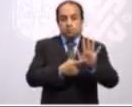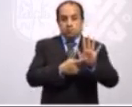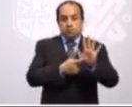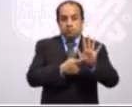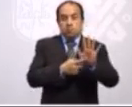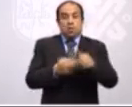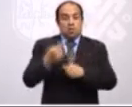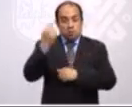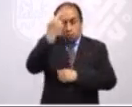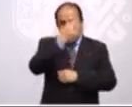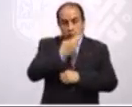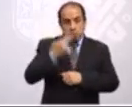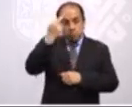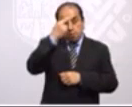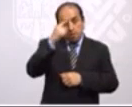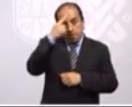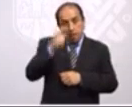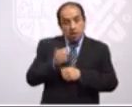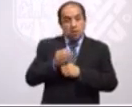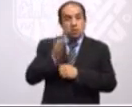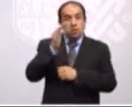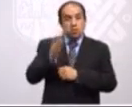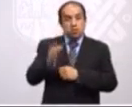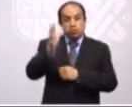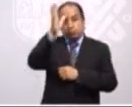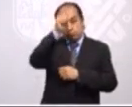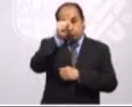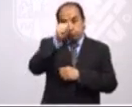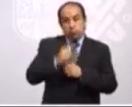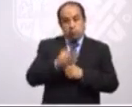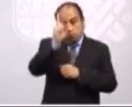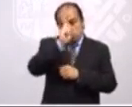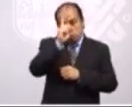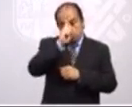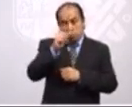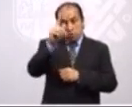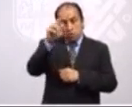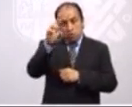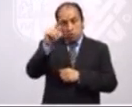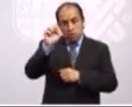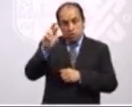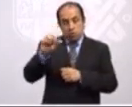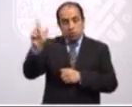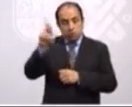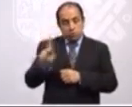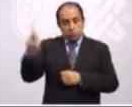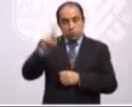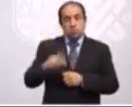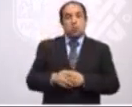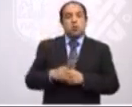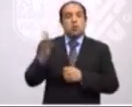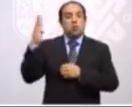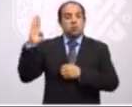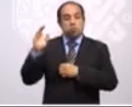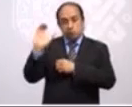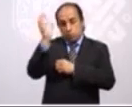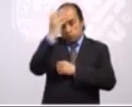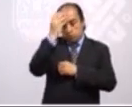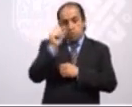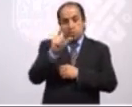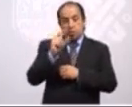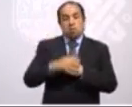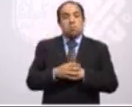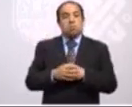revisión para la autorización del Consejo Rector Ciudadano del Bosque de Chapultepec, además de cubrir todos los